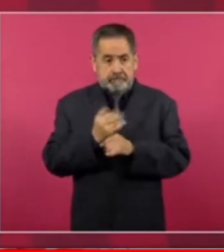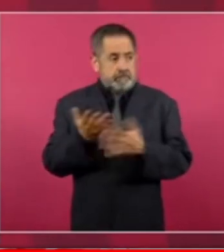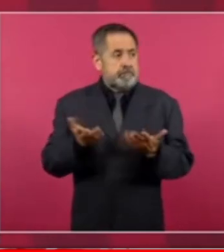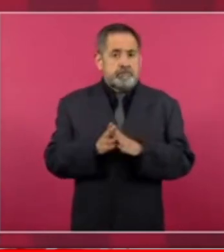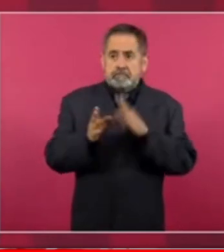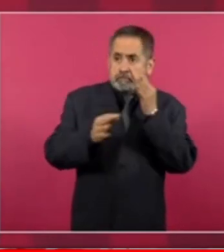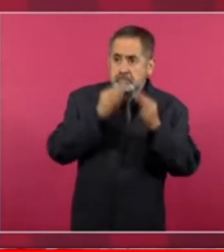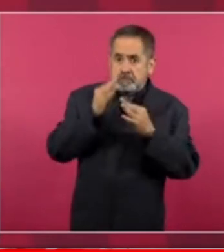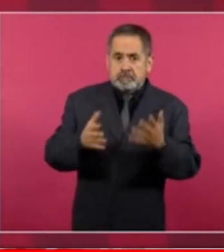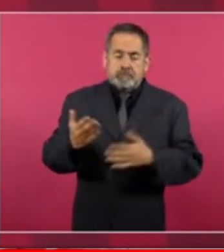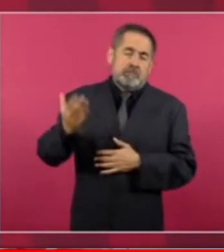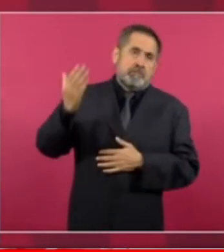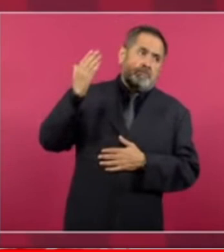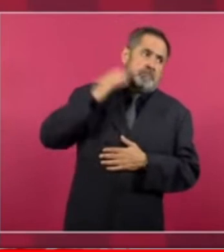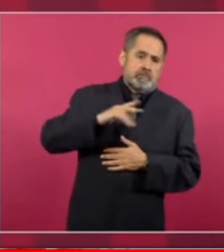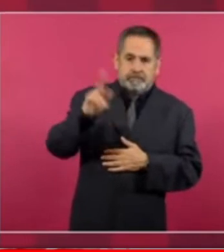estábamos peor